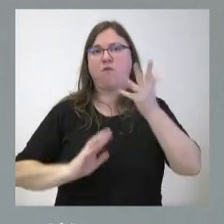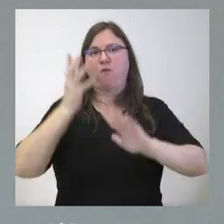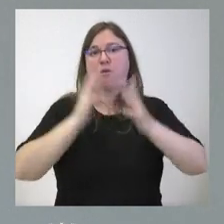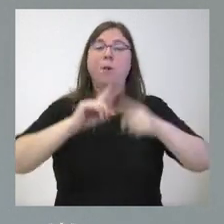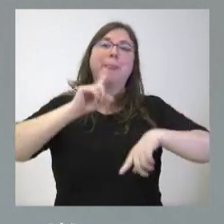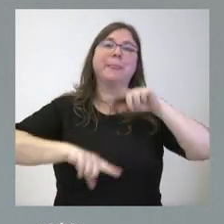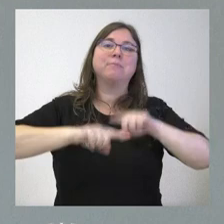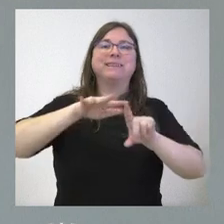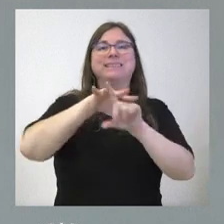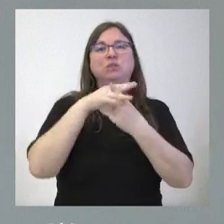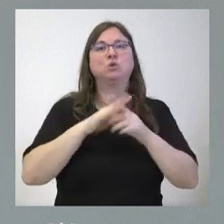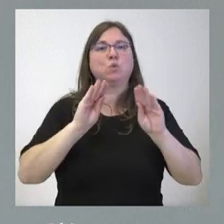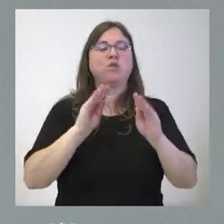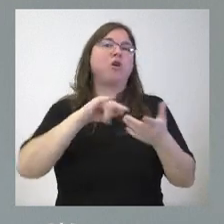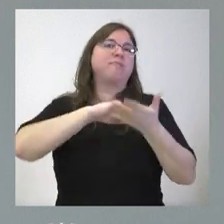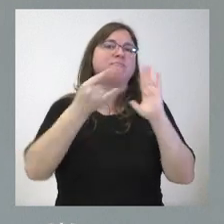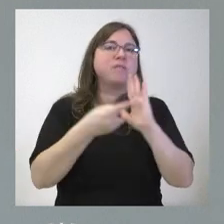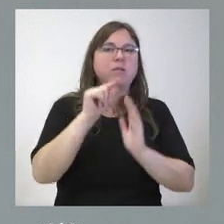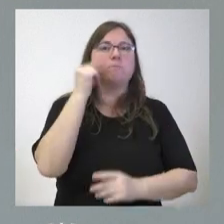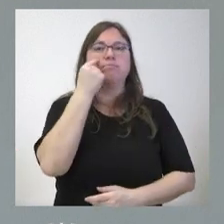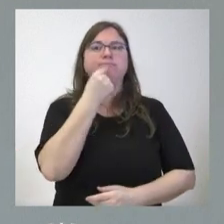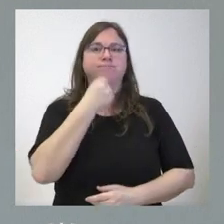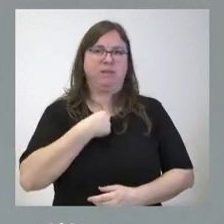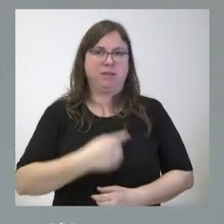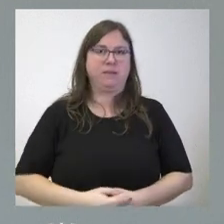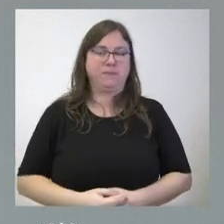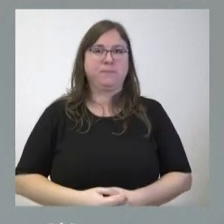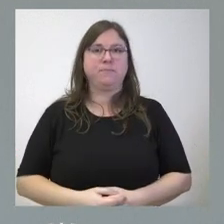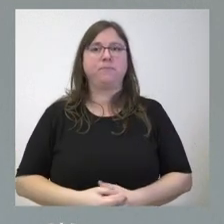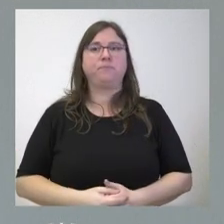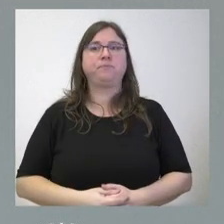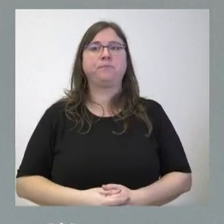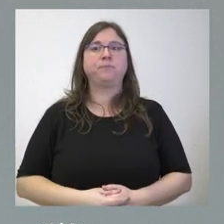función de las circunstancias que los técnicos nos van informando y apreciando